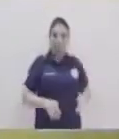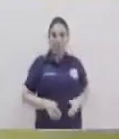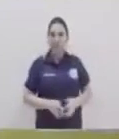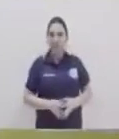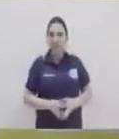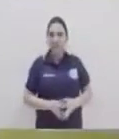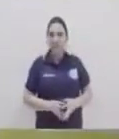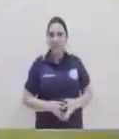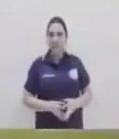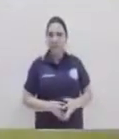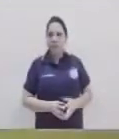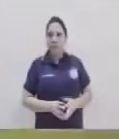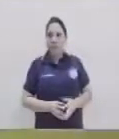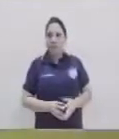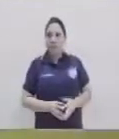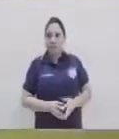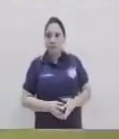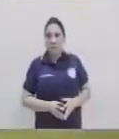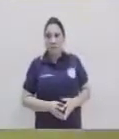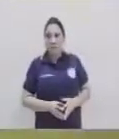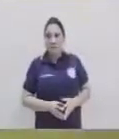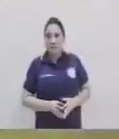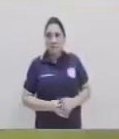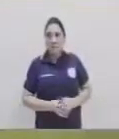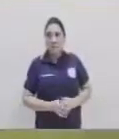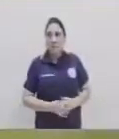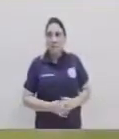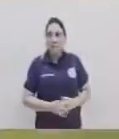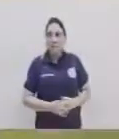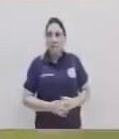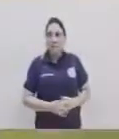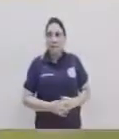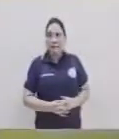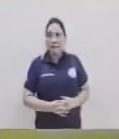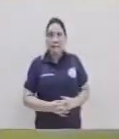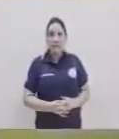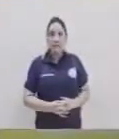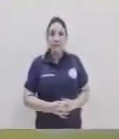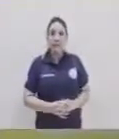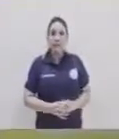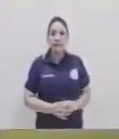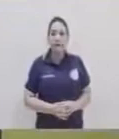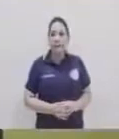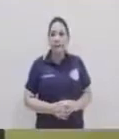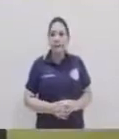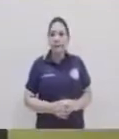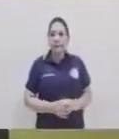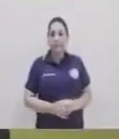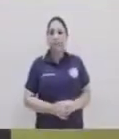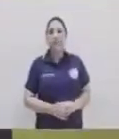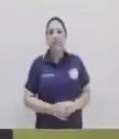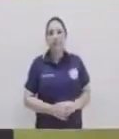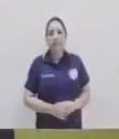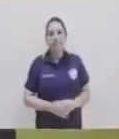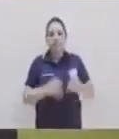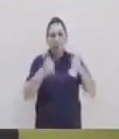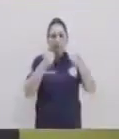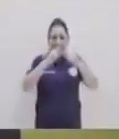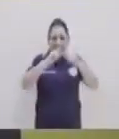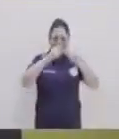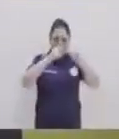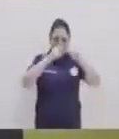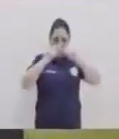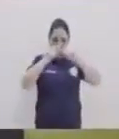tranquilamente perfecto y le damos vueltas al alambre que quede bien ajustado bien